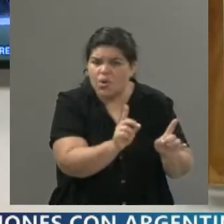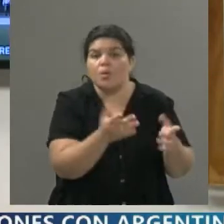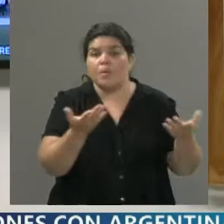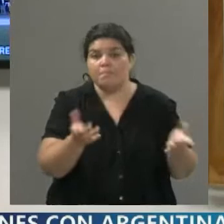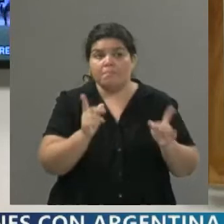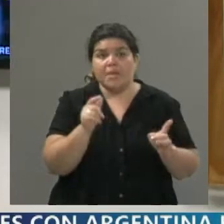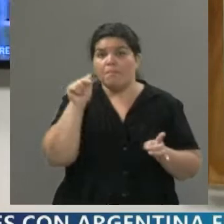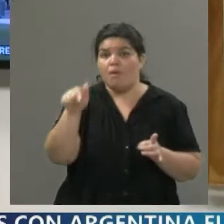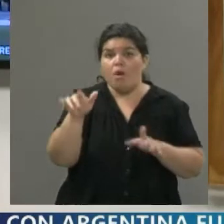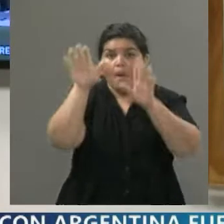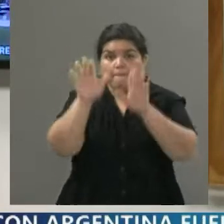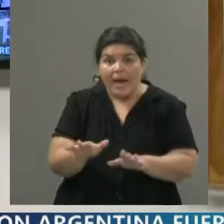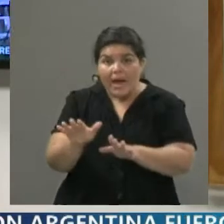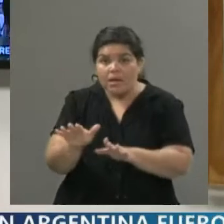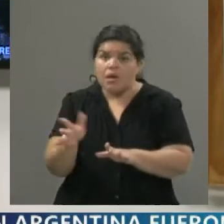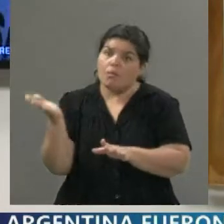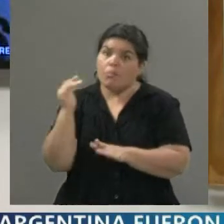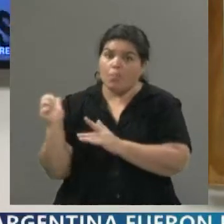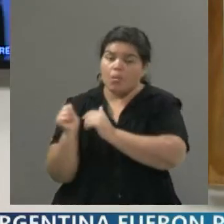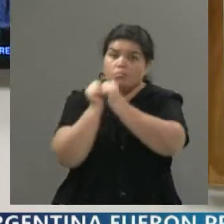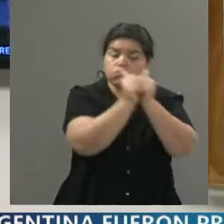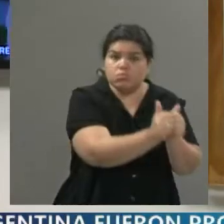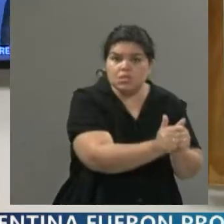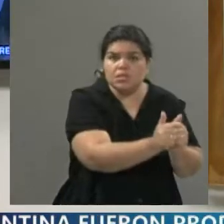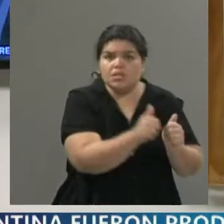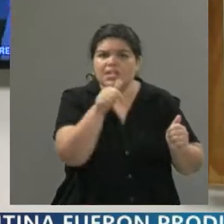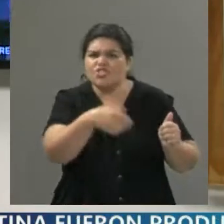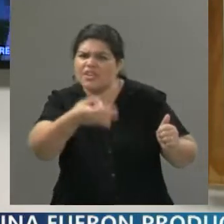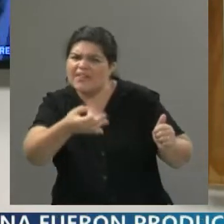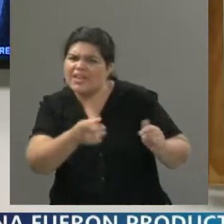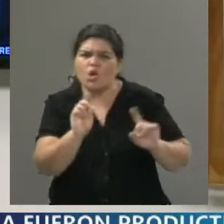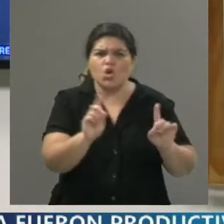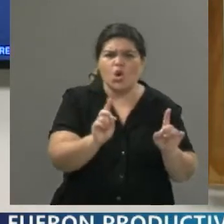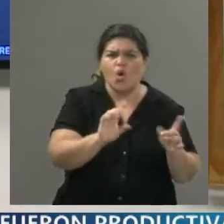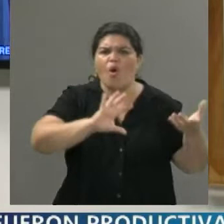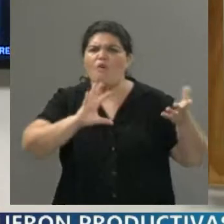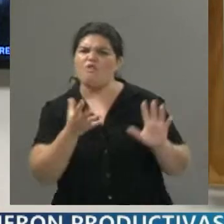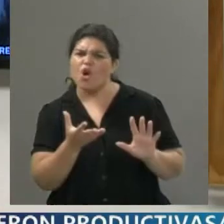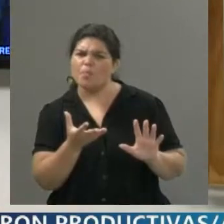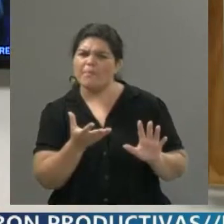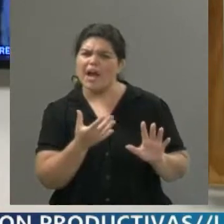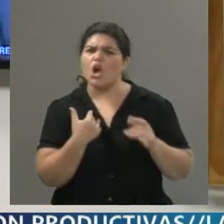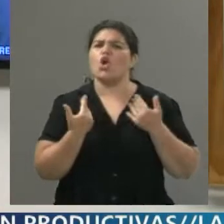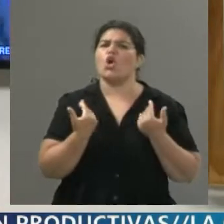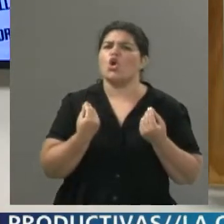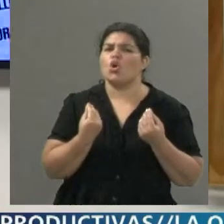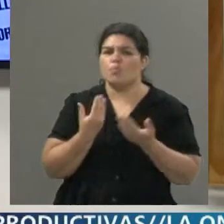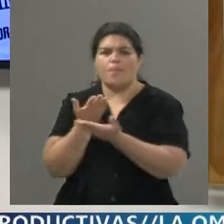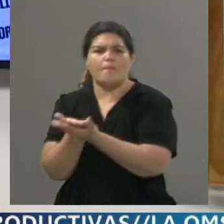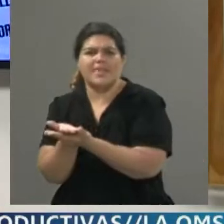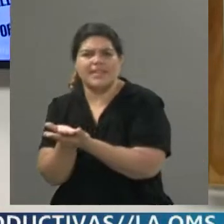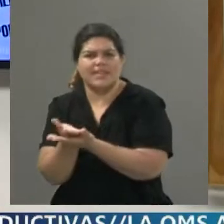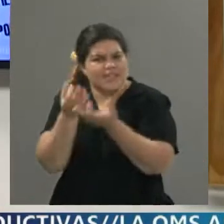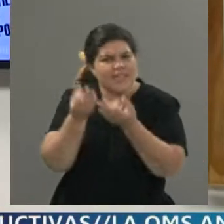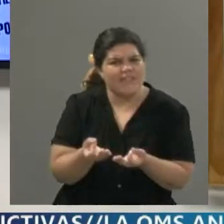causas. Y esto justamente a veces, las formas son en donde se produce este abuso de poder si la persona, por